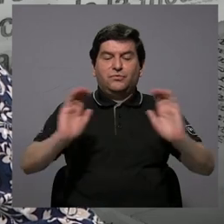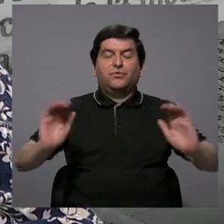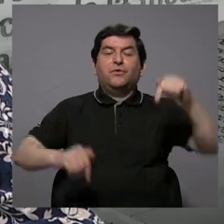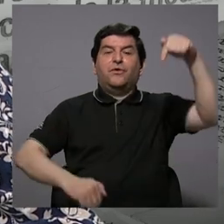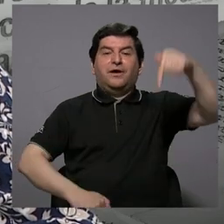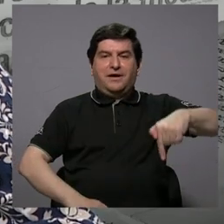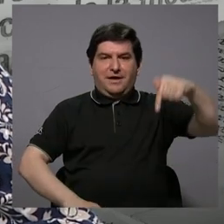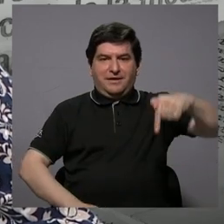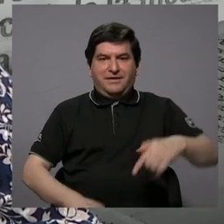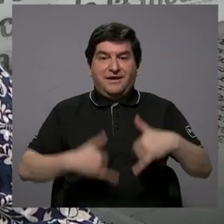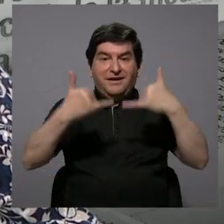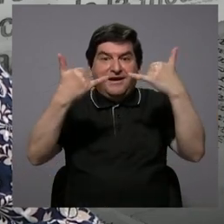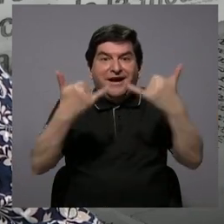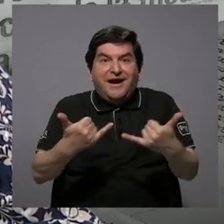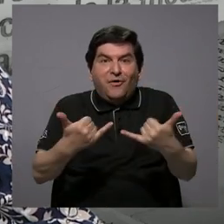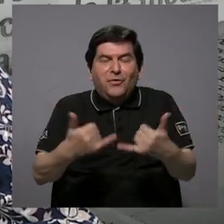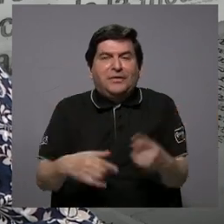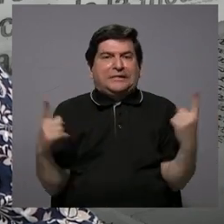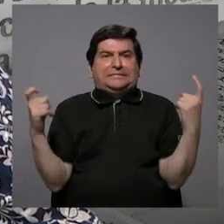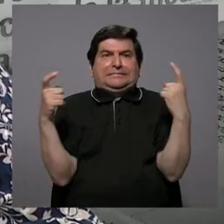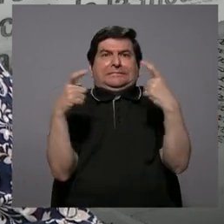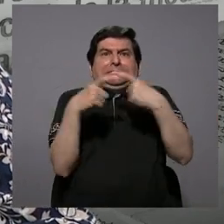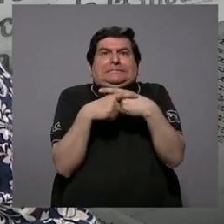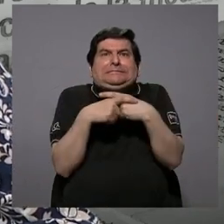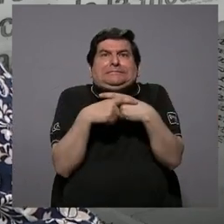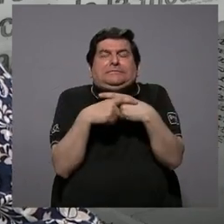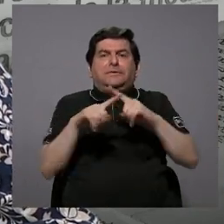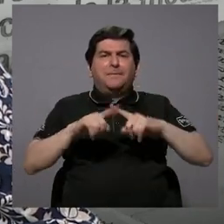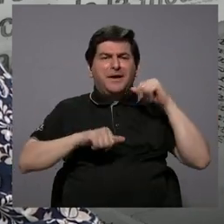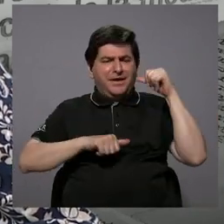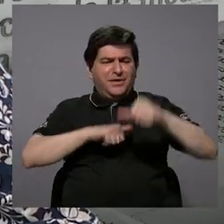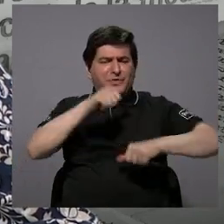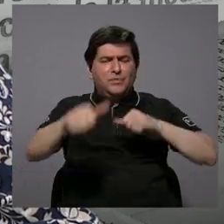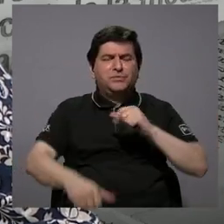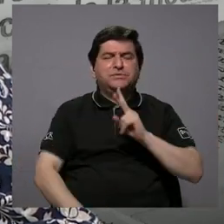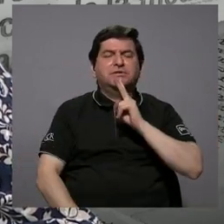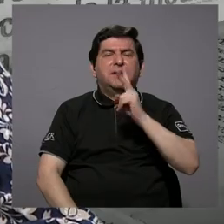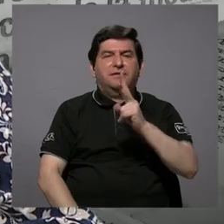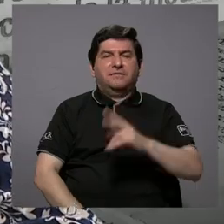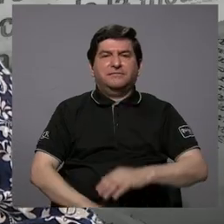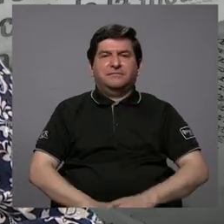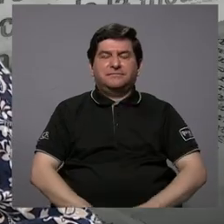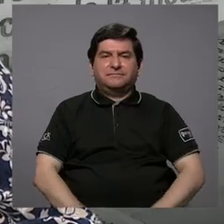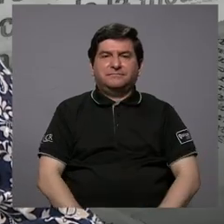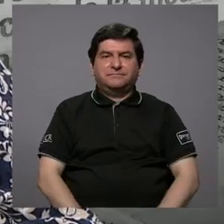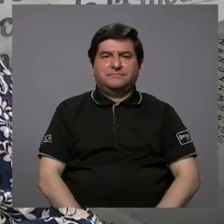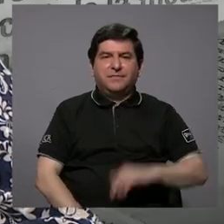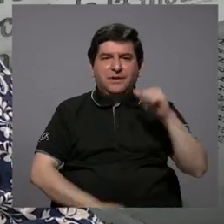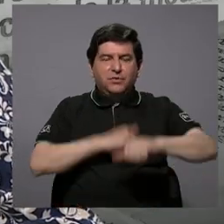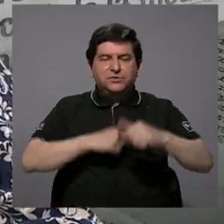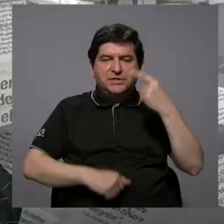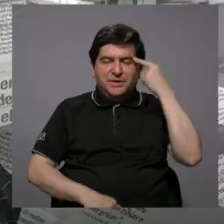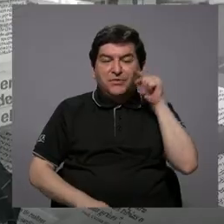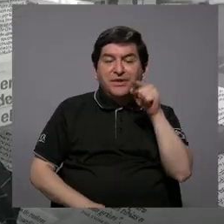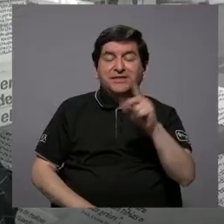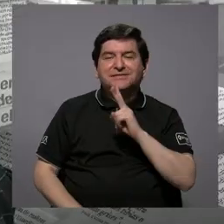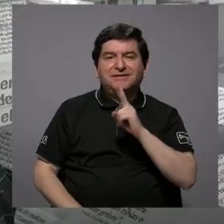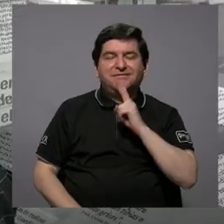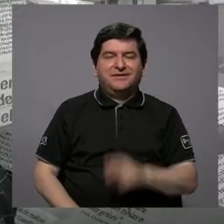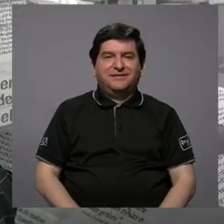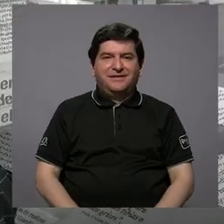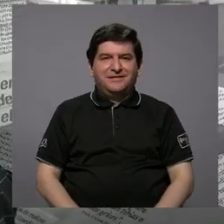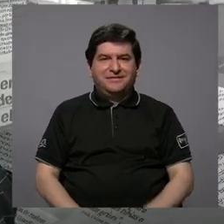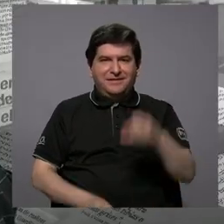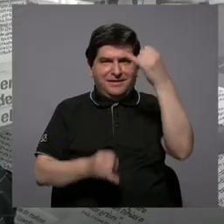aquí, en estos momentos que son complicados, pero a luchar por la verdad. A luchar por la verdad. Y termina